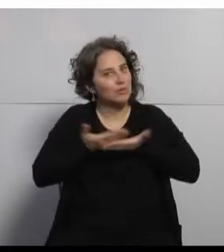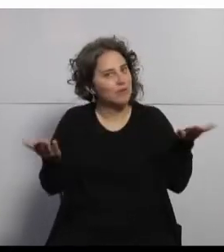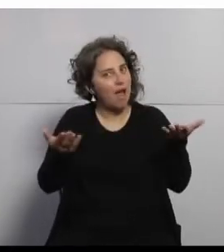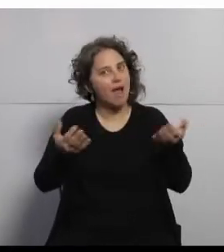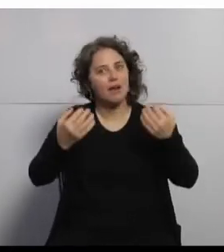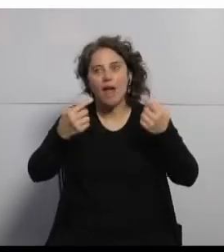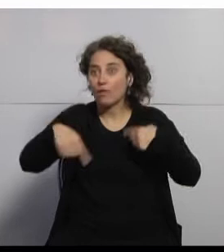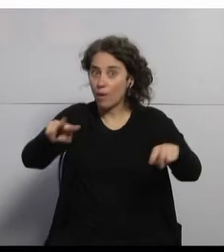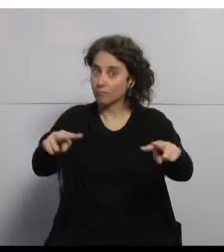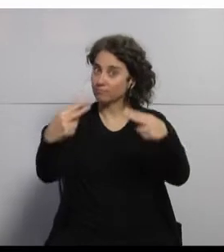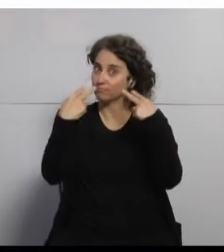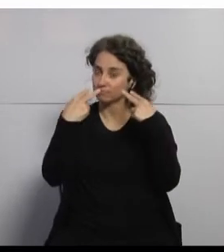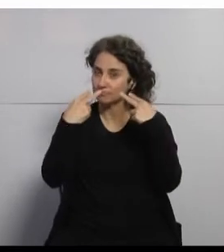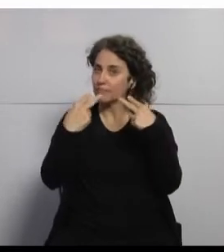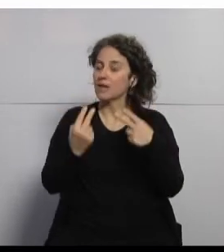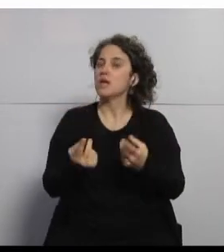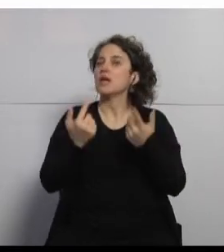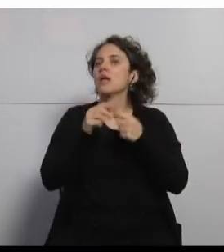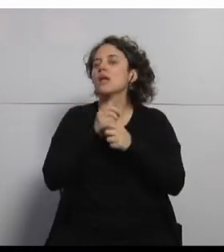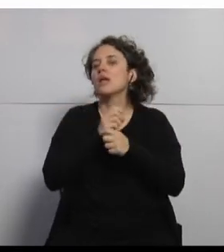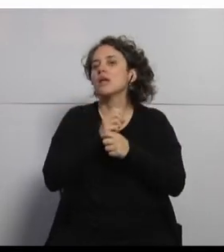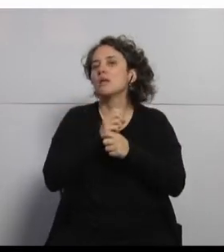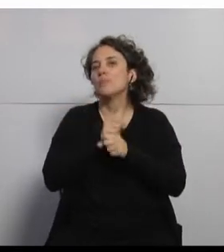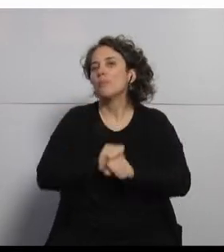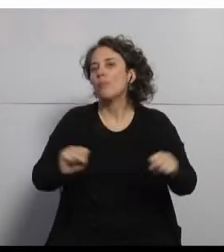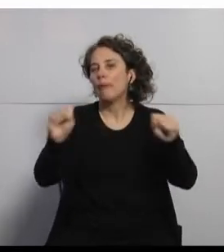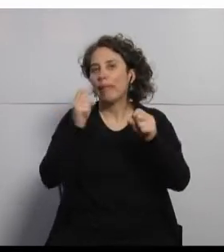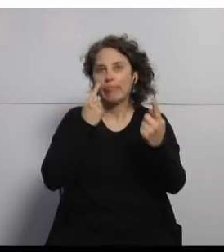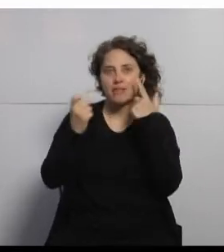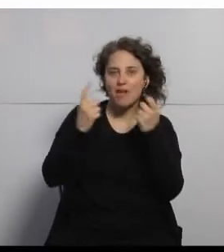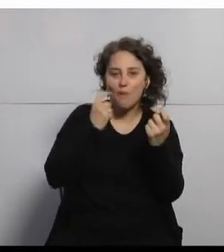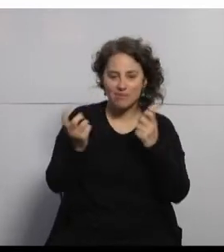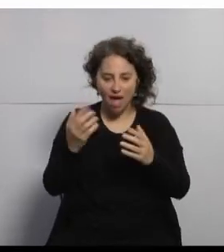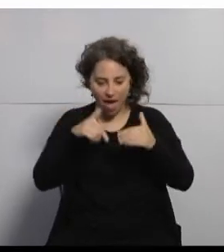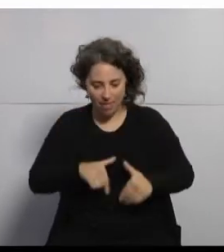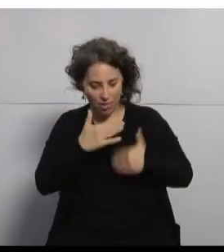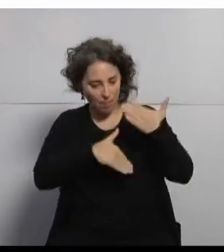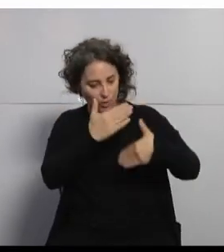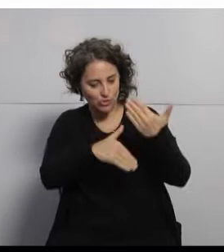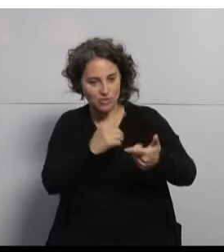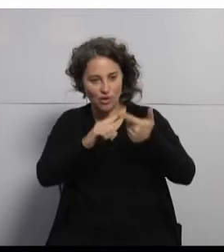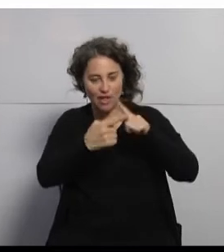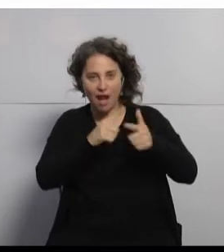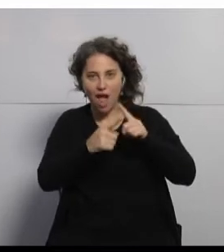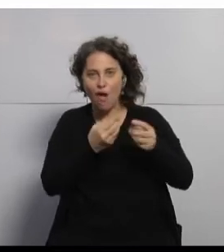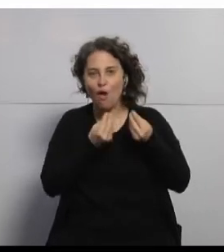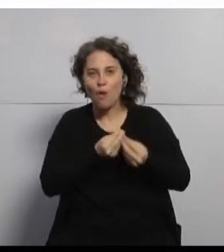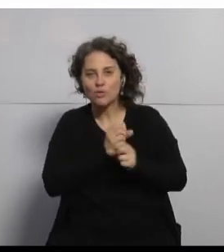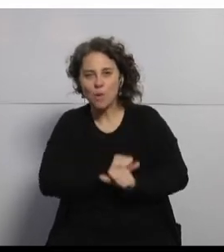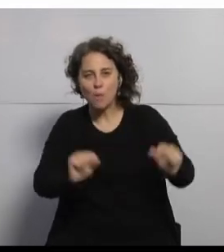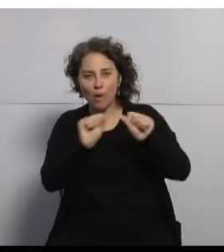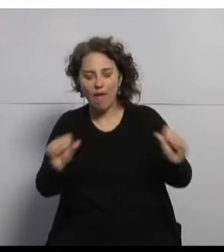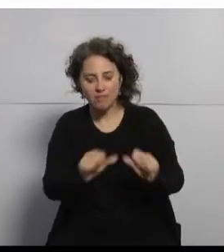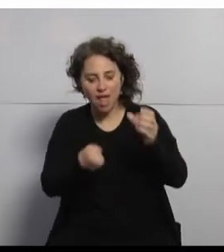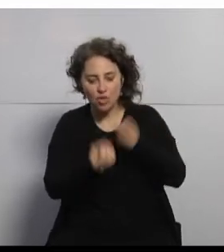los asistentes que puedan identificar dentro del proceso de relación cómo pueden hacer